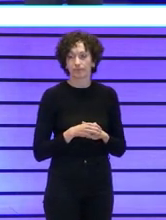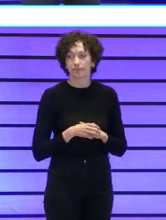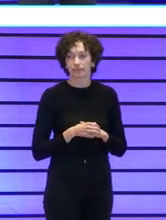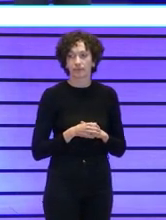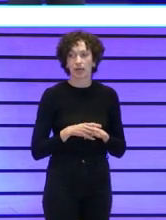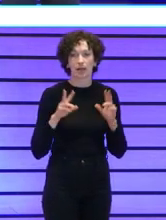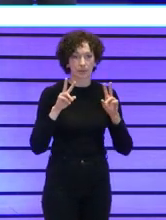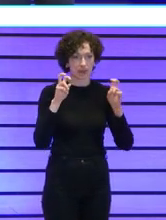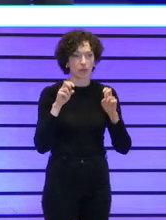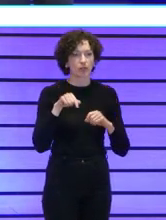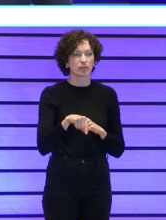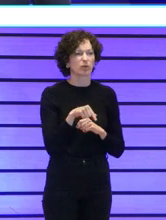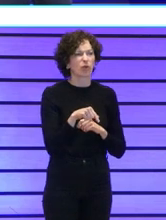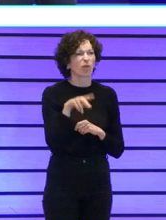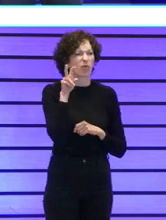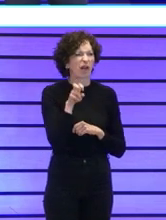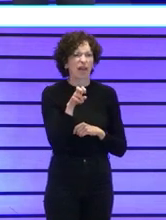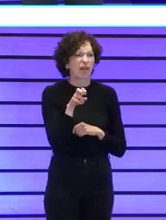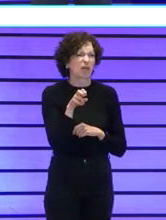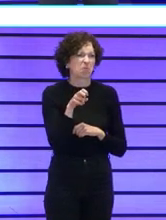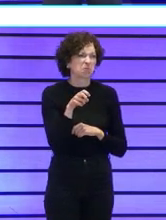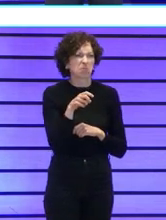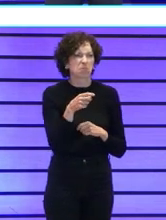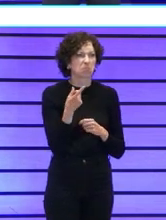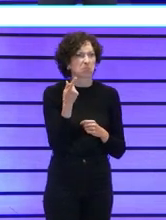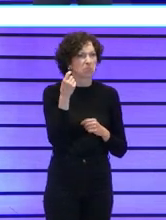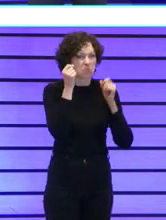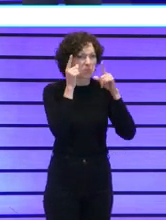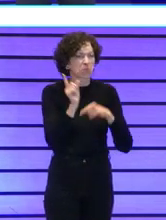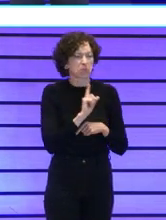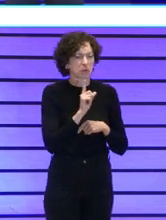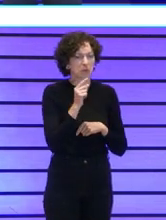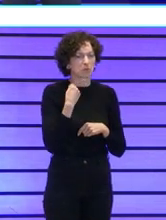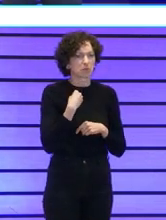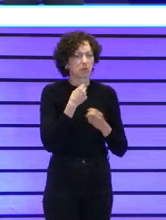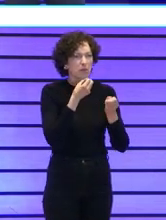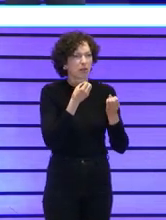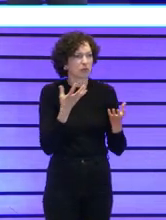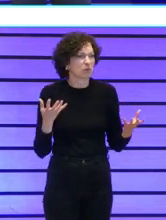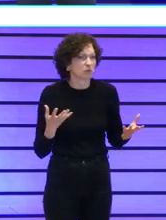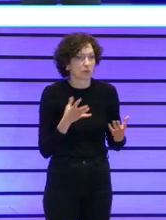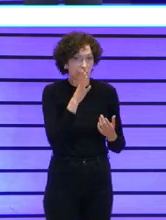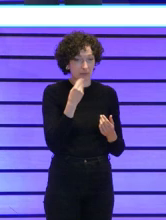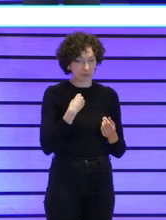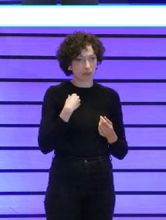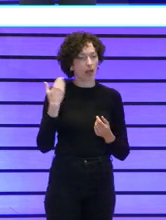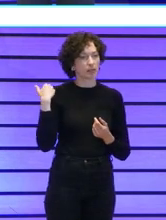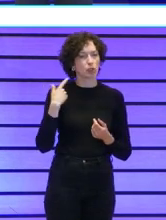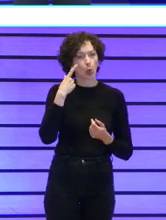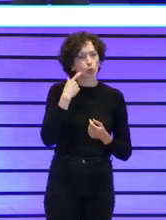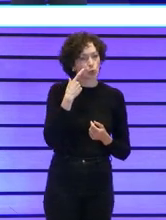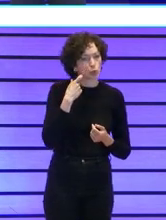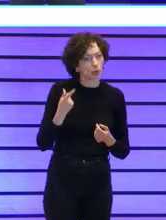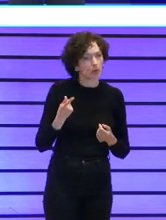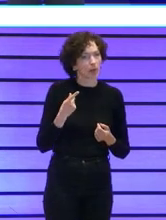al principio no se percibe la utilidad esto es el de los datos de los indicadores no hay una cultura lo que decía de que